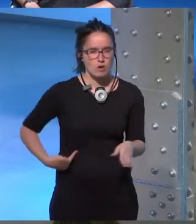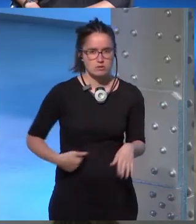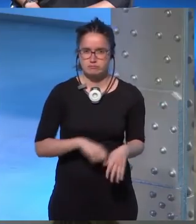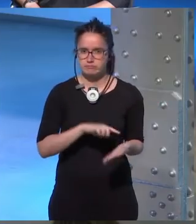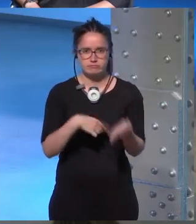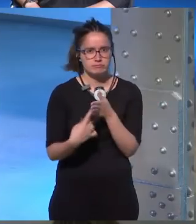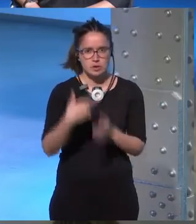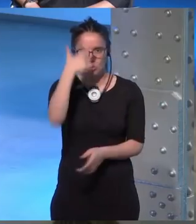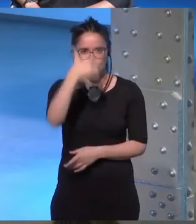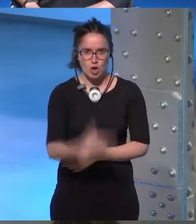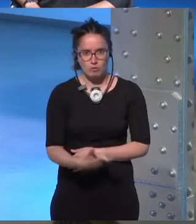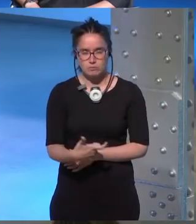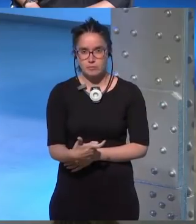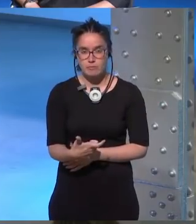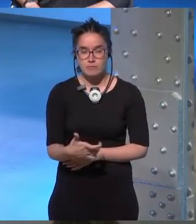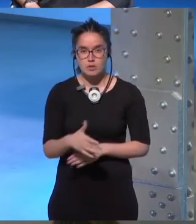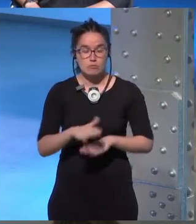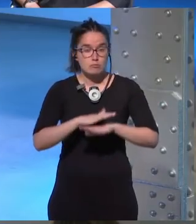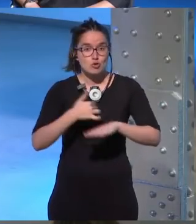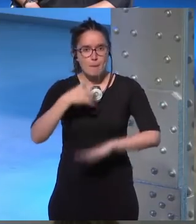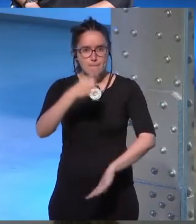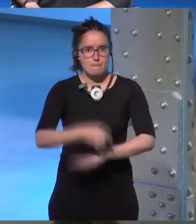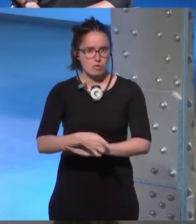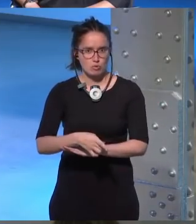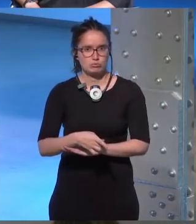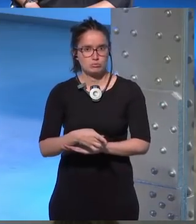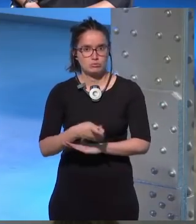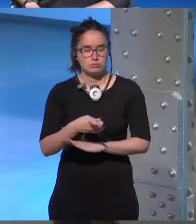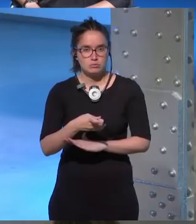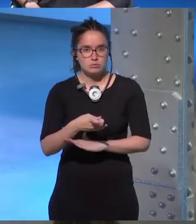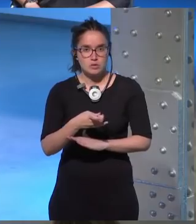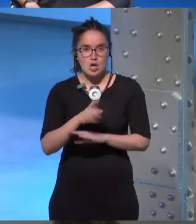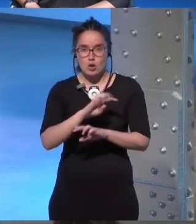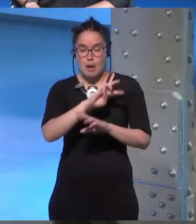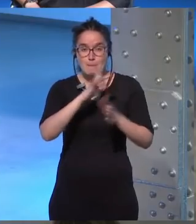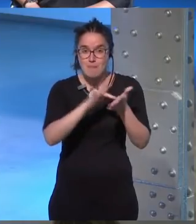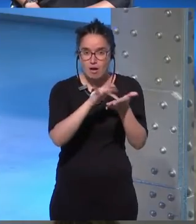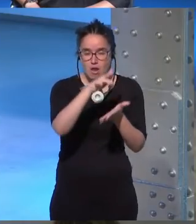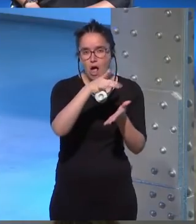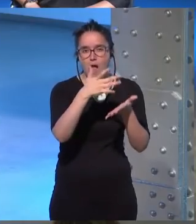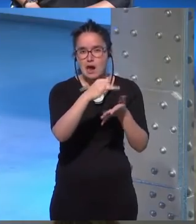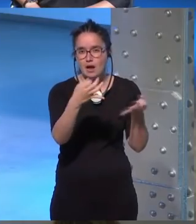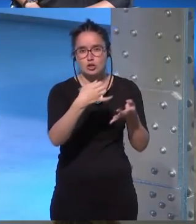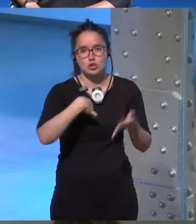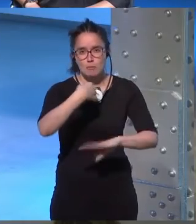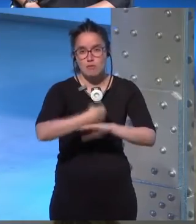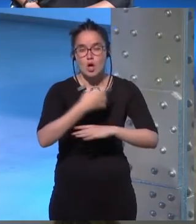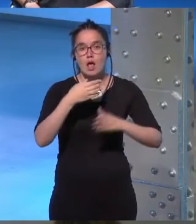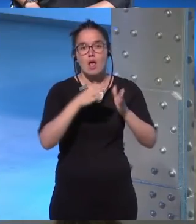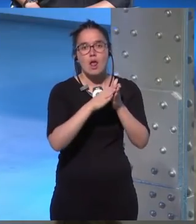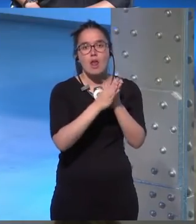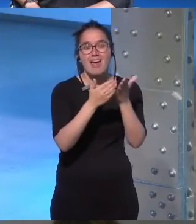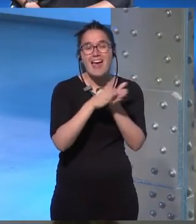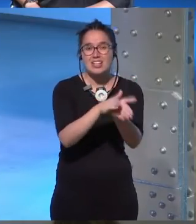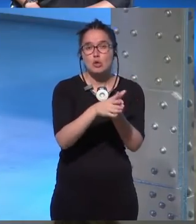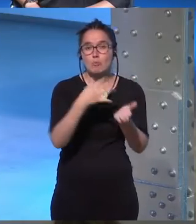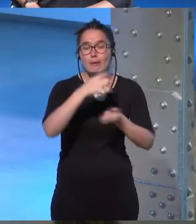de lo que escribo tengo la última palabra con respecto a lo que está en la página el editor me puede hacer correcciones o lo